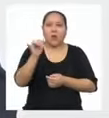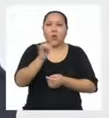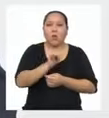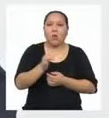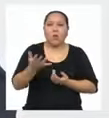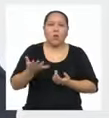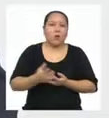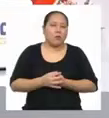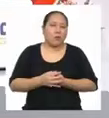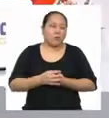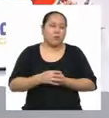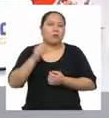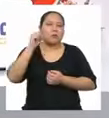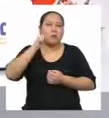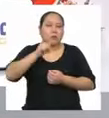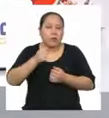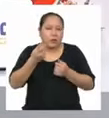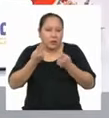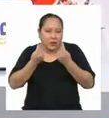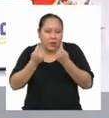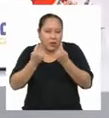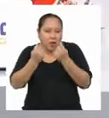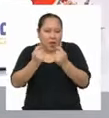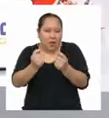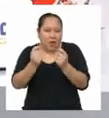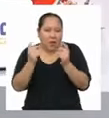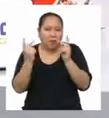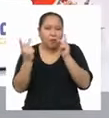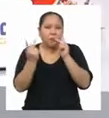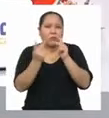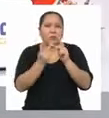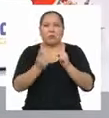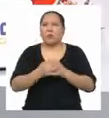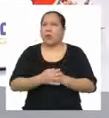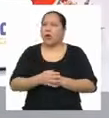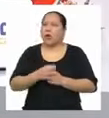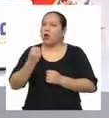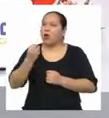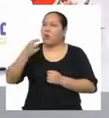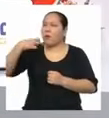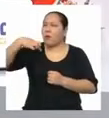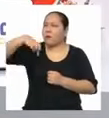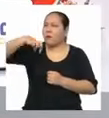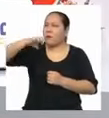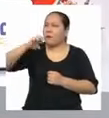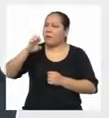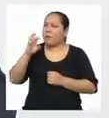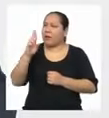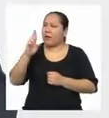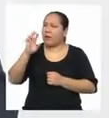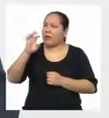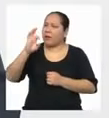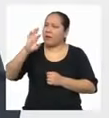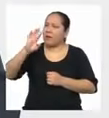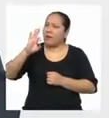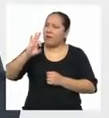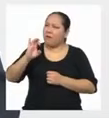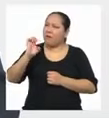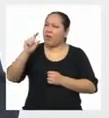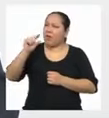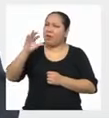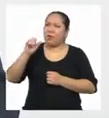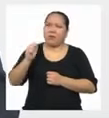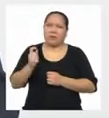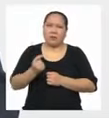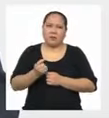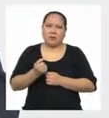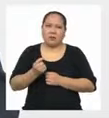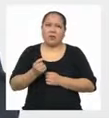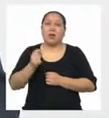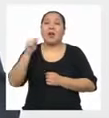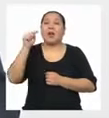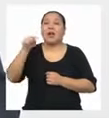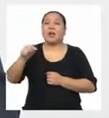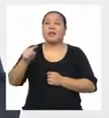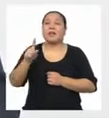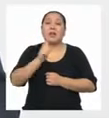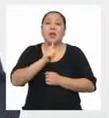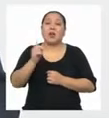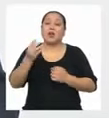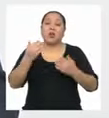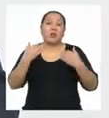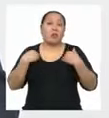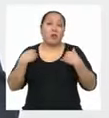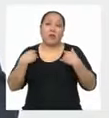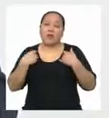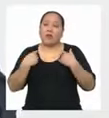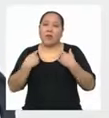Perfectibles ¿Cómo era eso De perfectas Y perfectibles? Perfecta Se refiere A